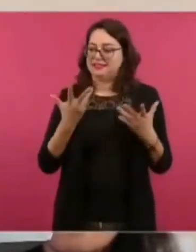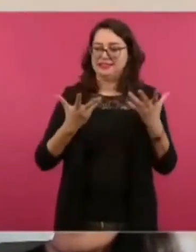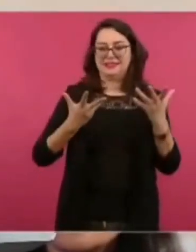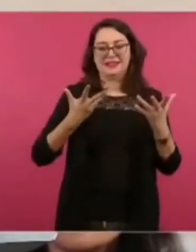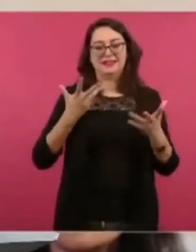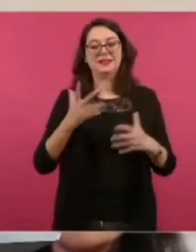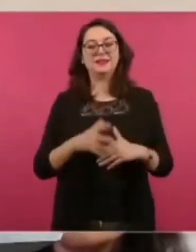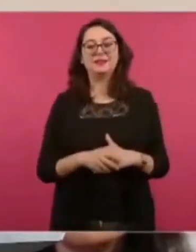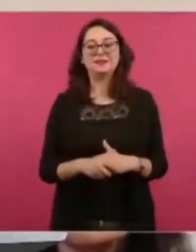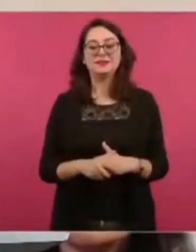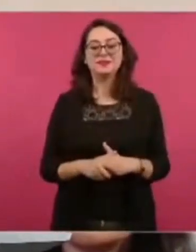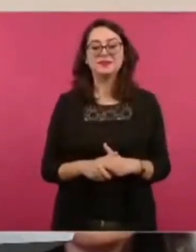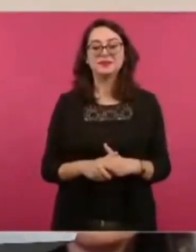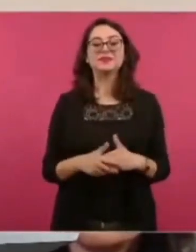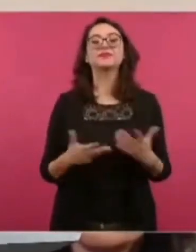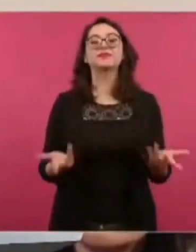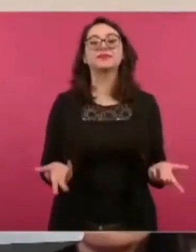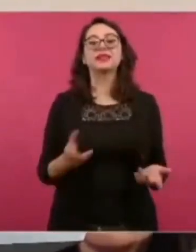Chérida